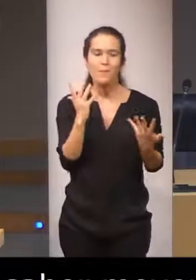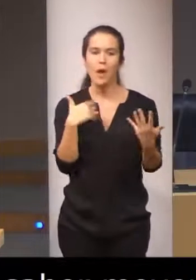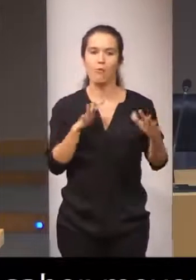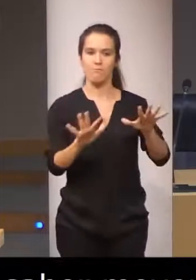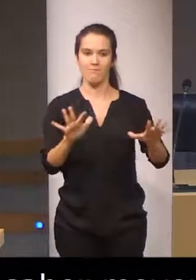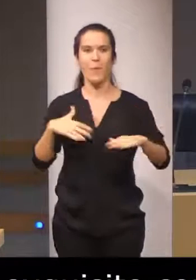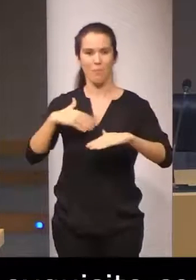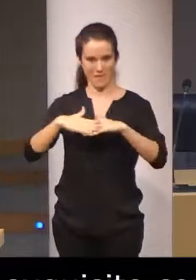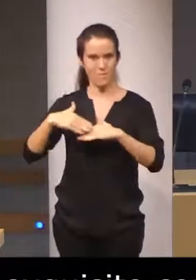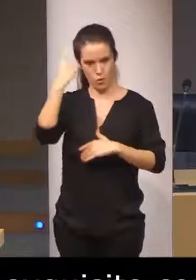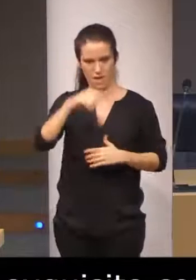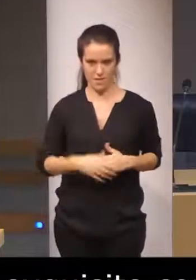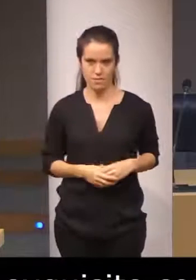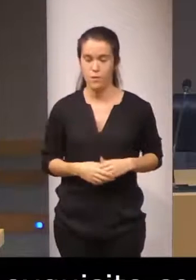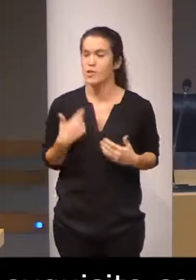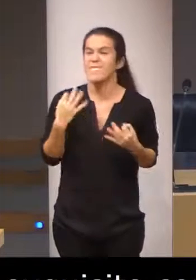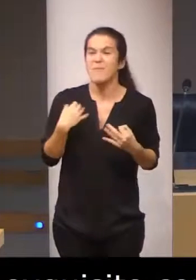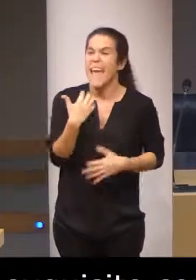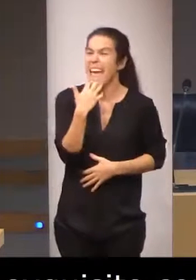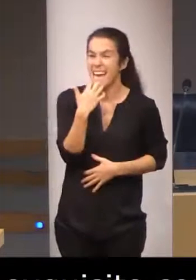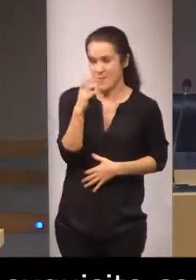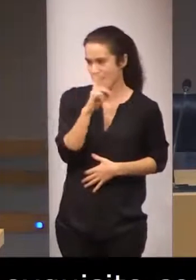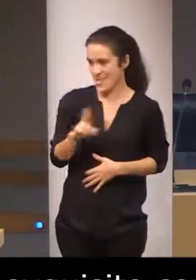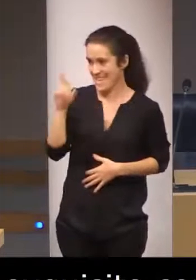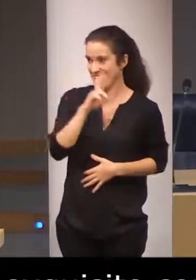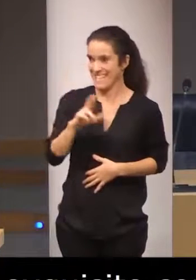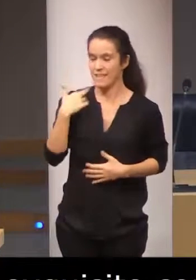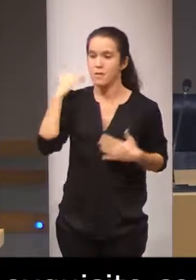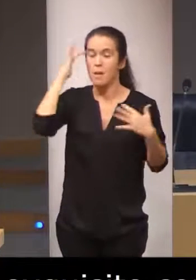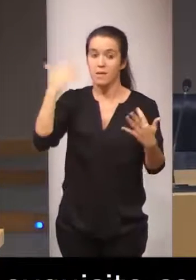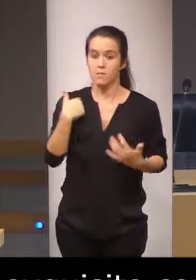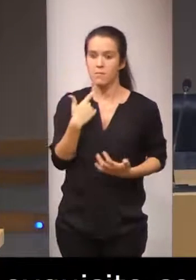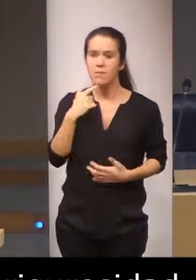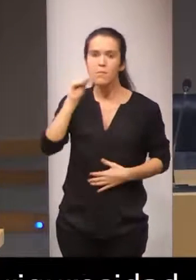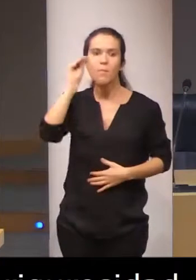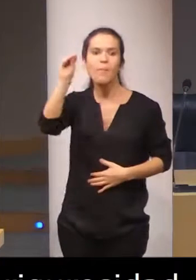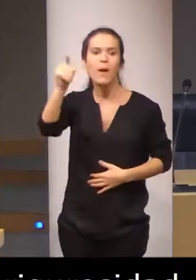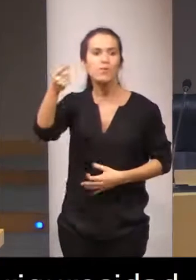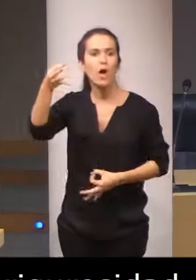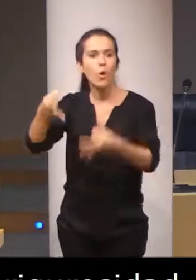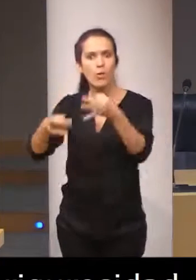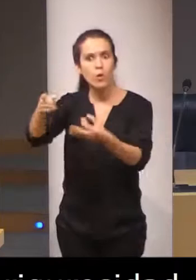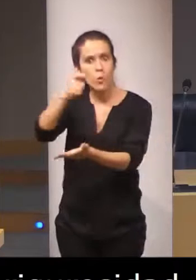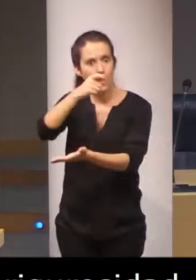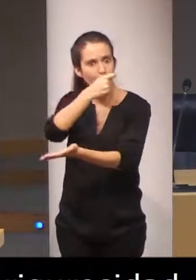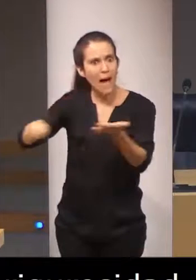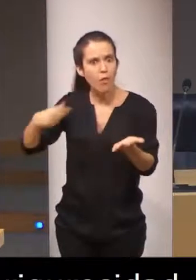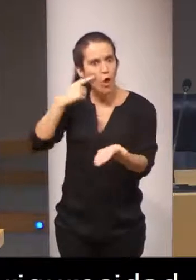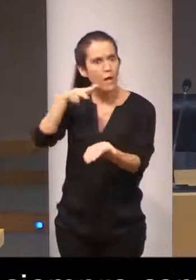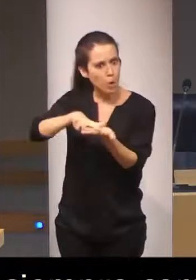Y ponemos siempre como ejemplo que cuando uno le preguntan en juicio ¿usted ha pagado la hipoteca?